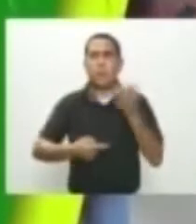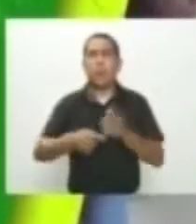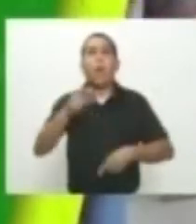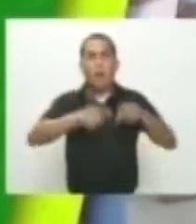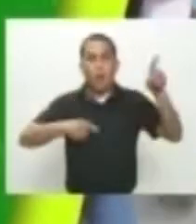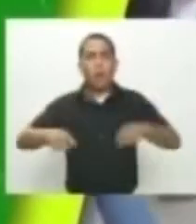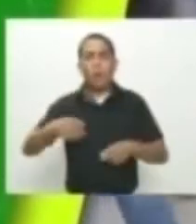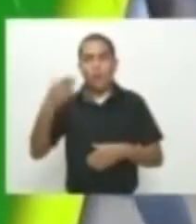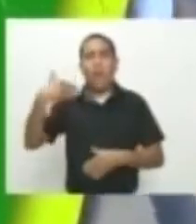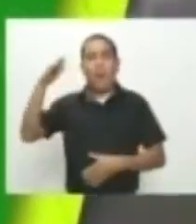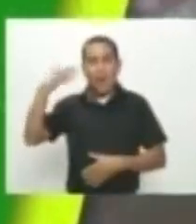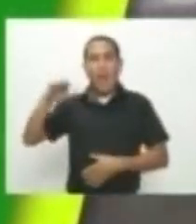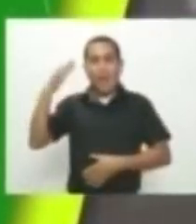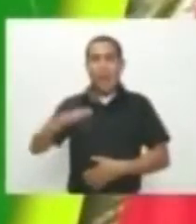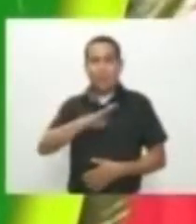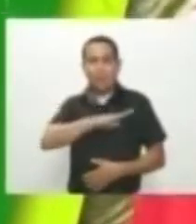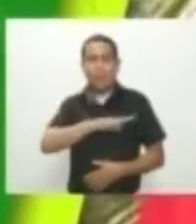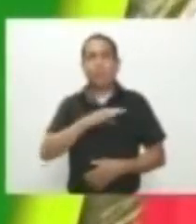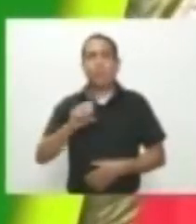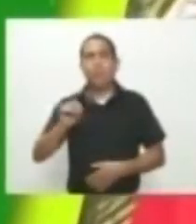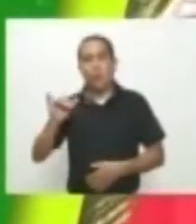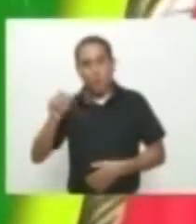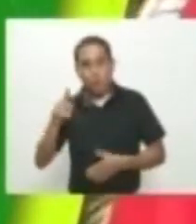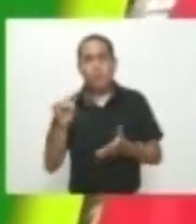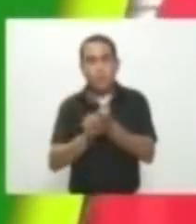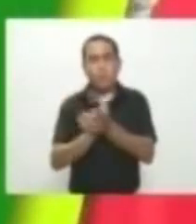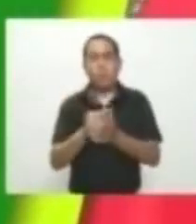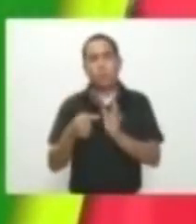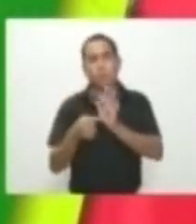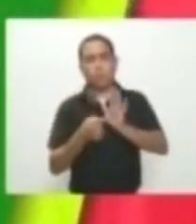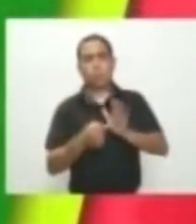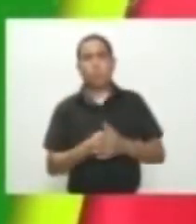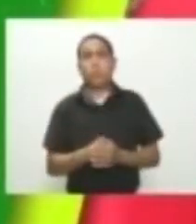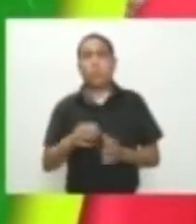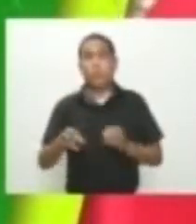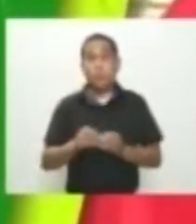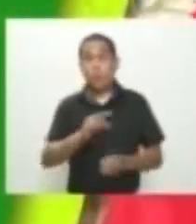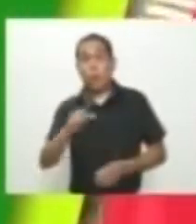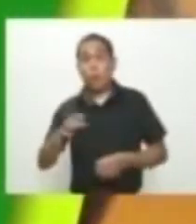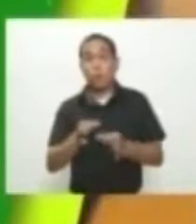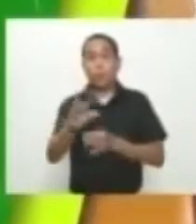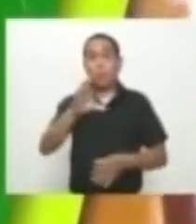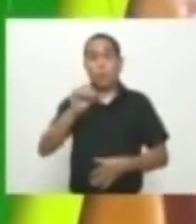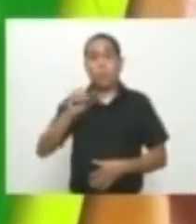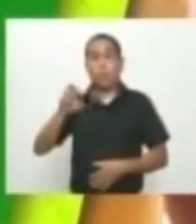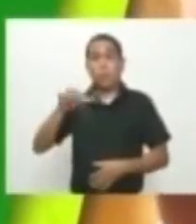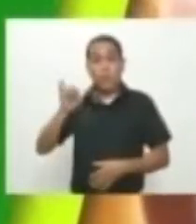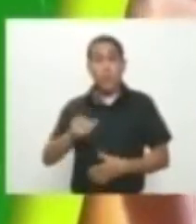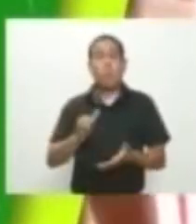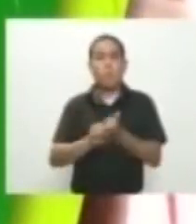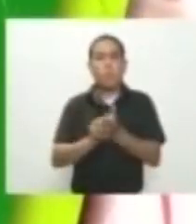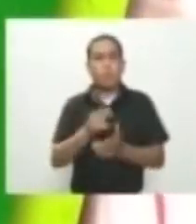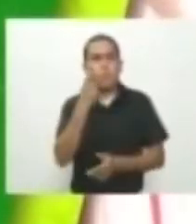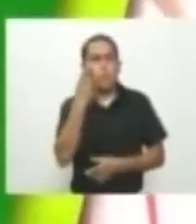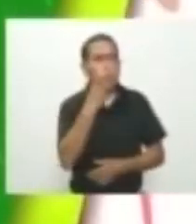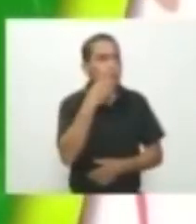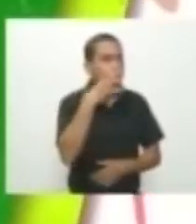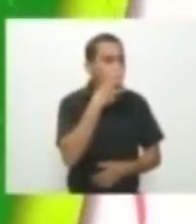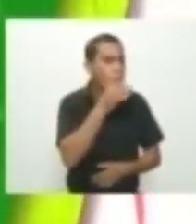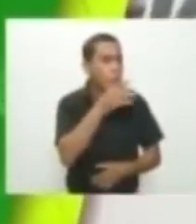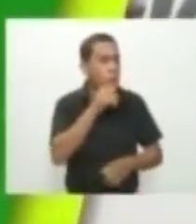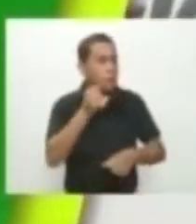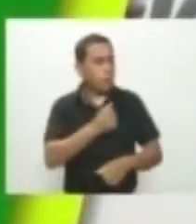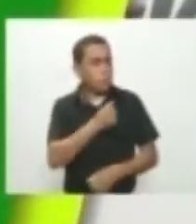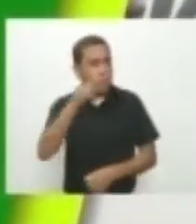exalcaldes Honisberg y Hoyos Procuraduría indaga alcalde del COPEI luego del fracaso de la revocatoria en su contra el día